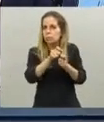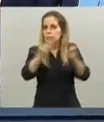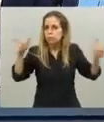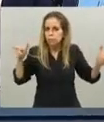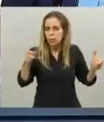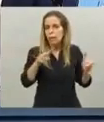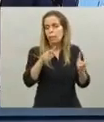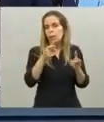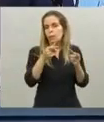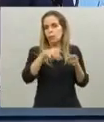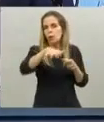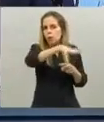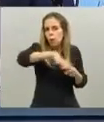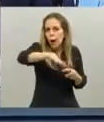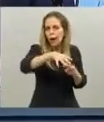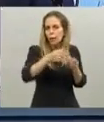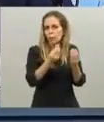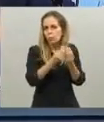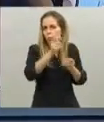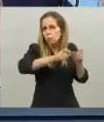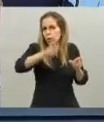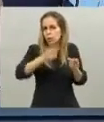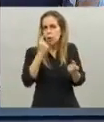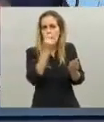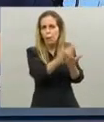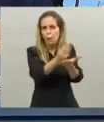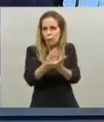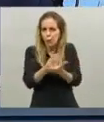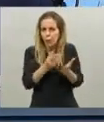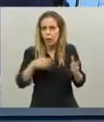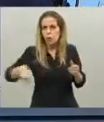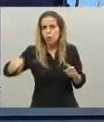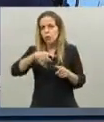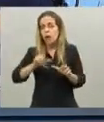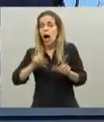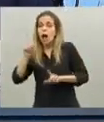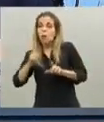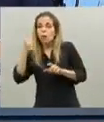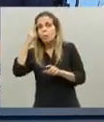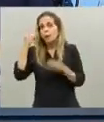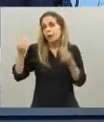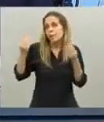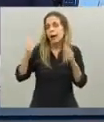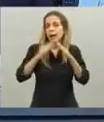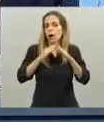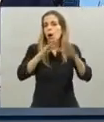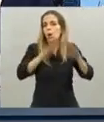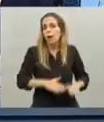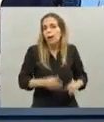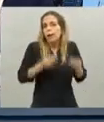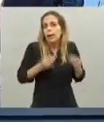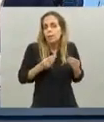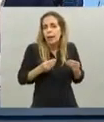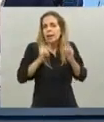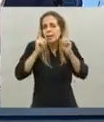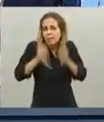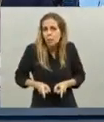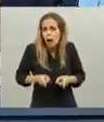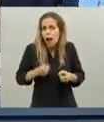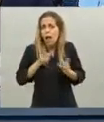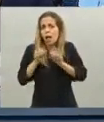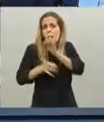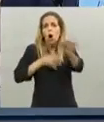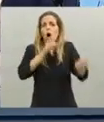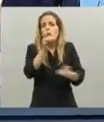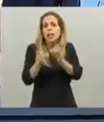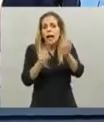poblacional la cantidad de contagiados alguien va a decir bueno pero para qué se hizo el aislamiento si igual tuvimos los contagios nadie dudó nunca de que